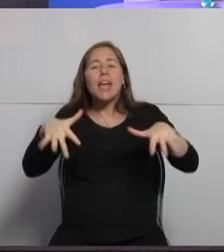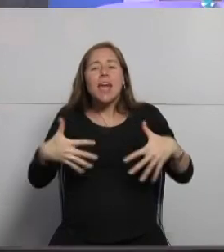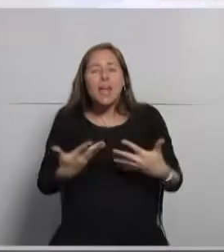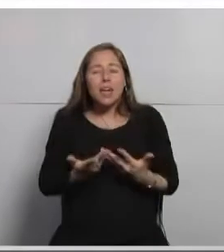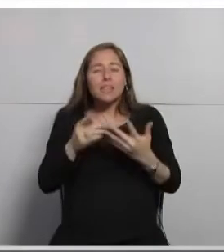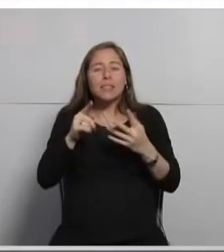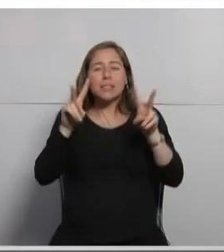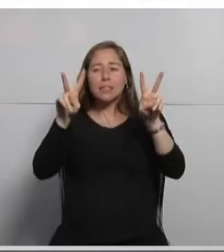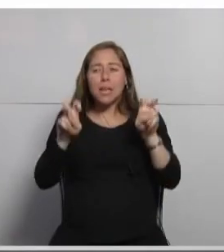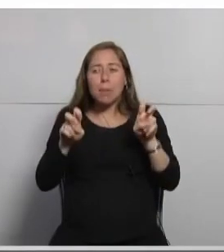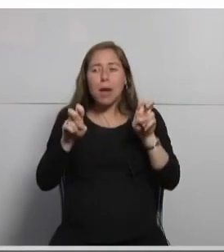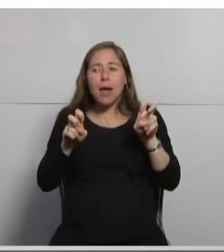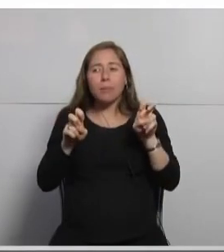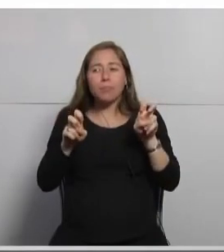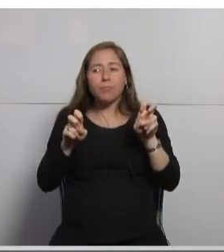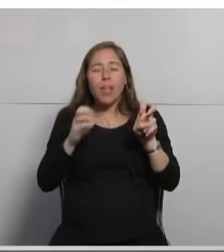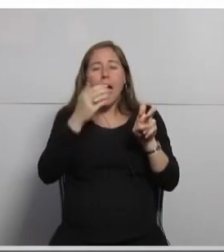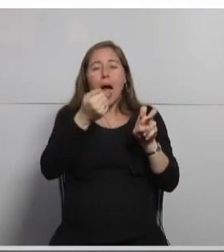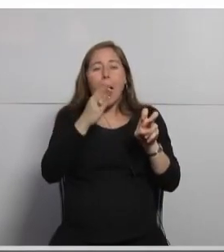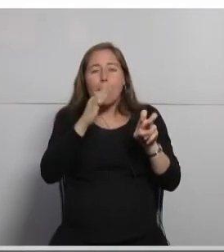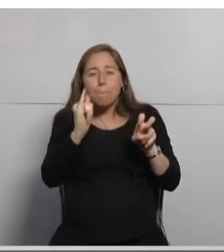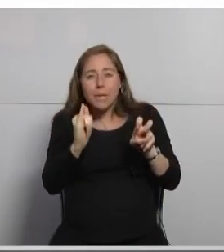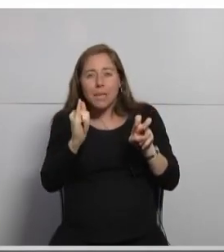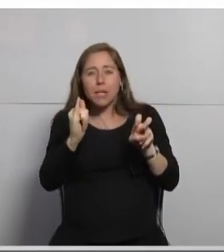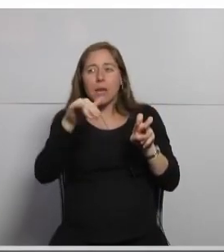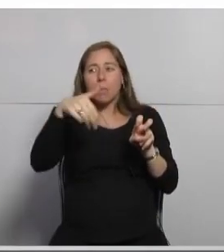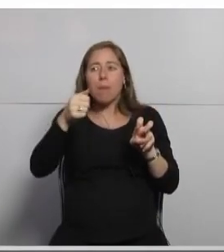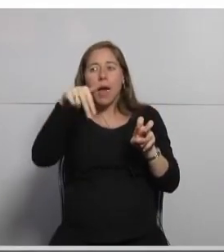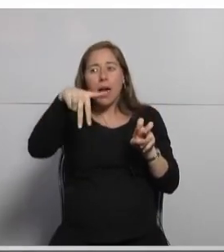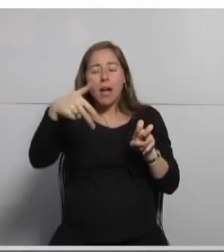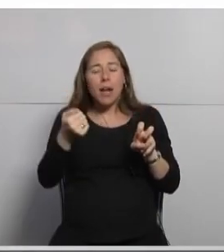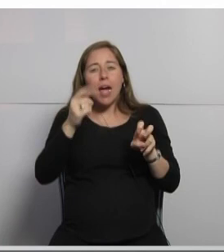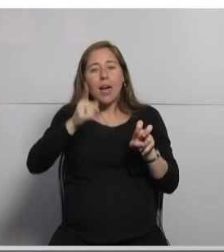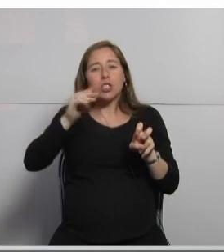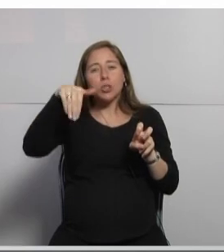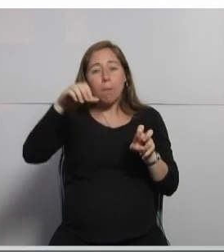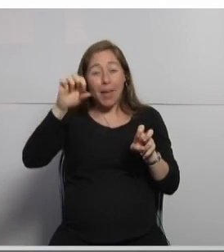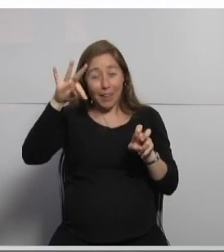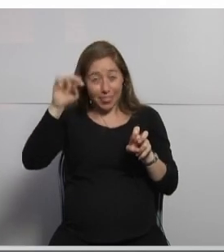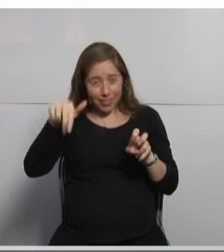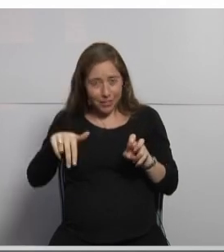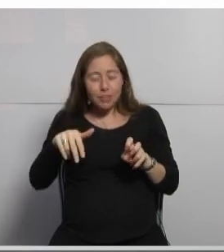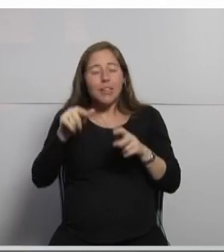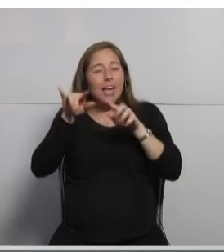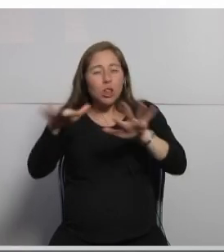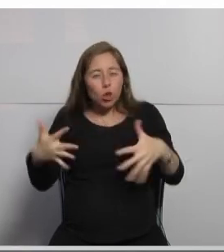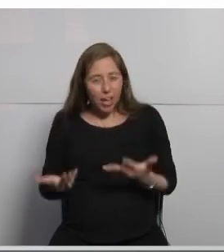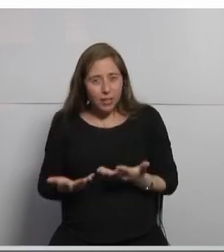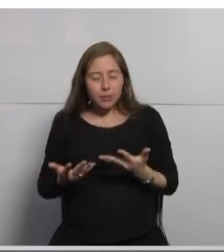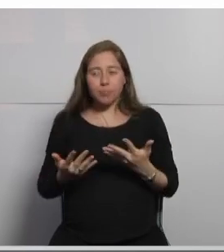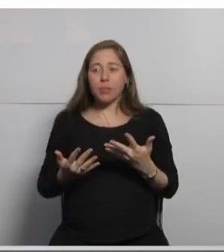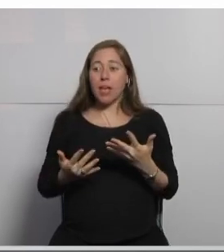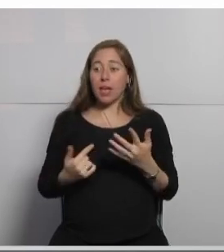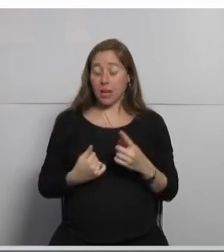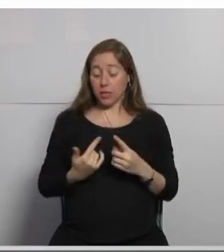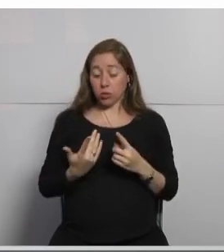básicamente lo que tenemos en Montevideo API un API Management es un manejador de APIs que tiene dos